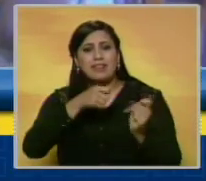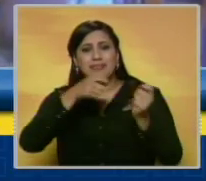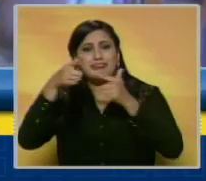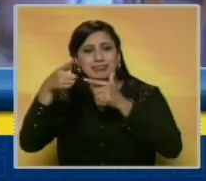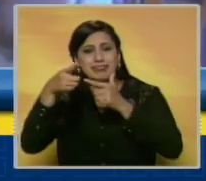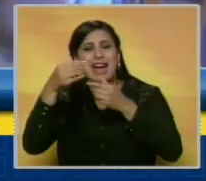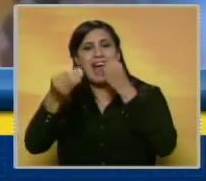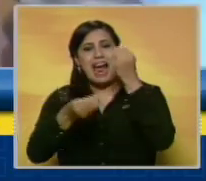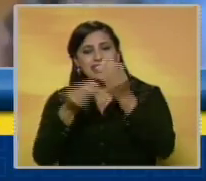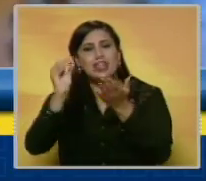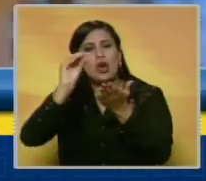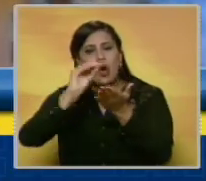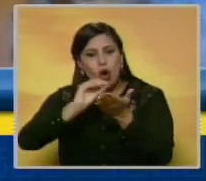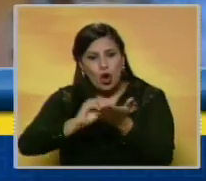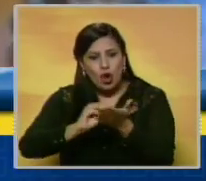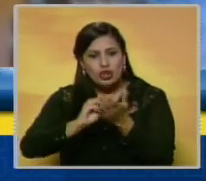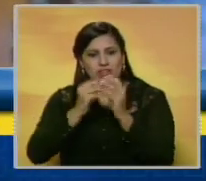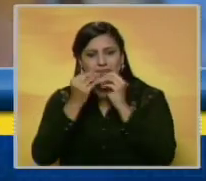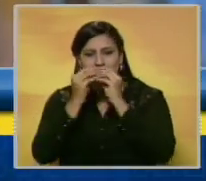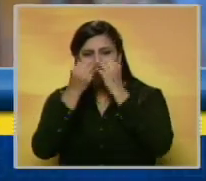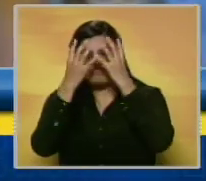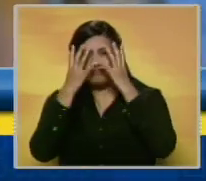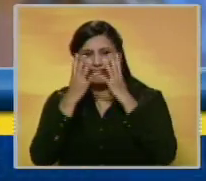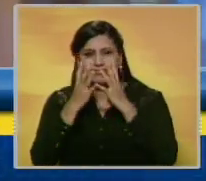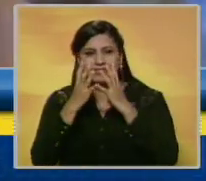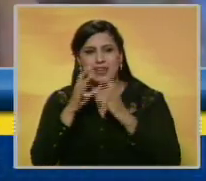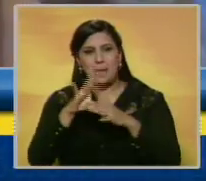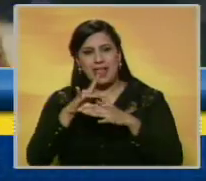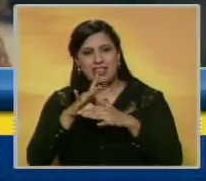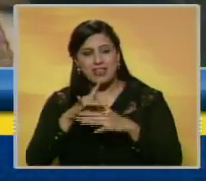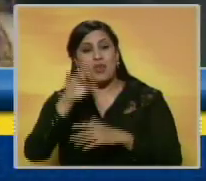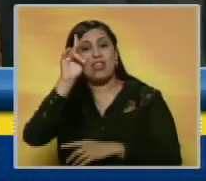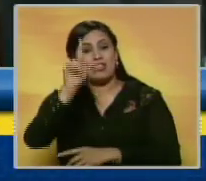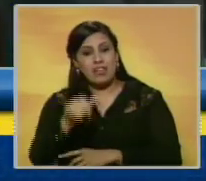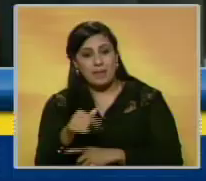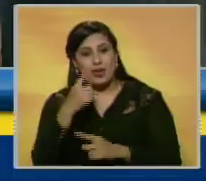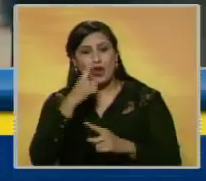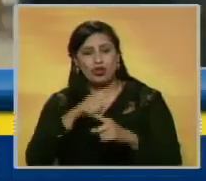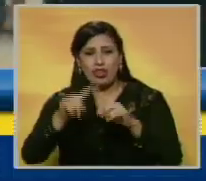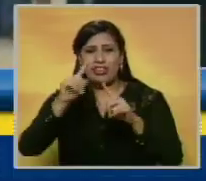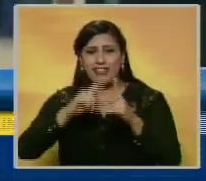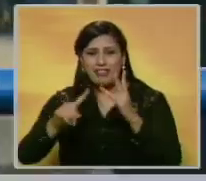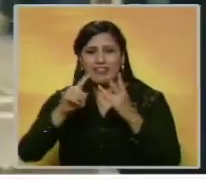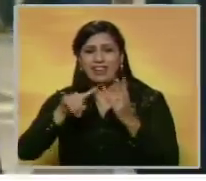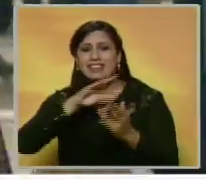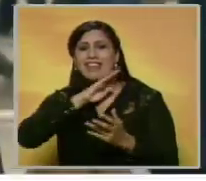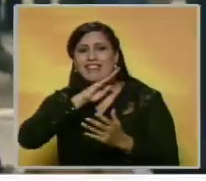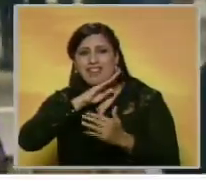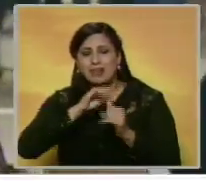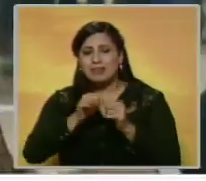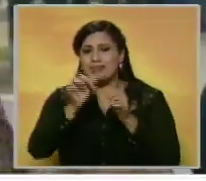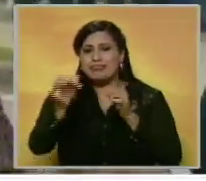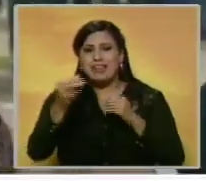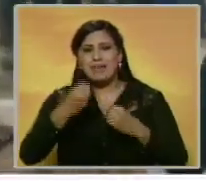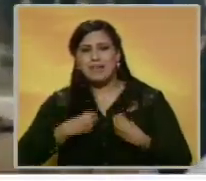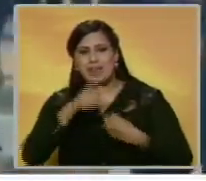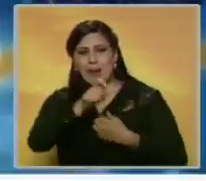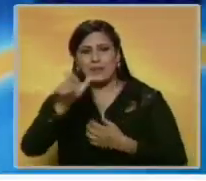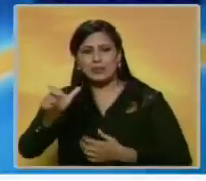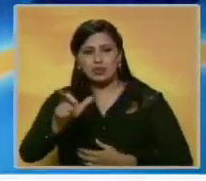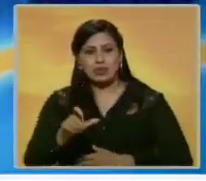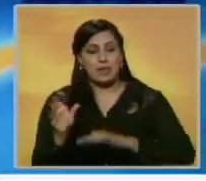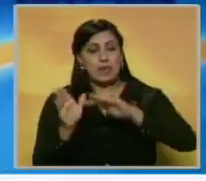ingresada para ser sometida a un reconocimiento médico. Toda esta serie de acontecimientos la han apartado de la vida social.